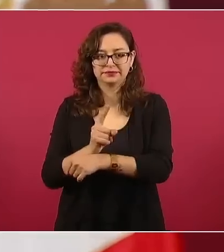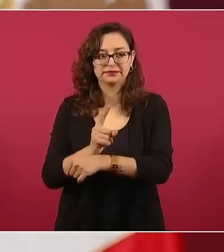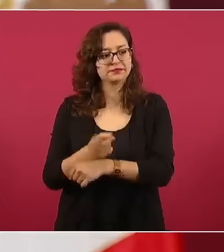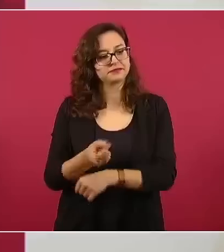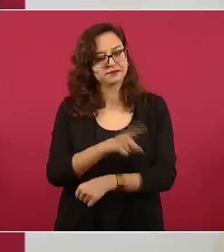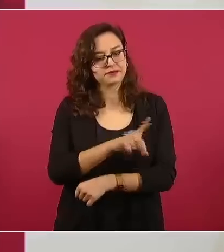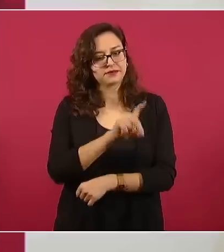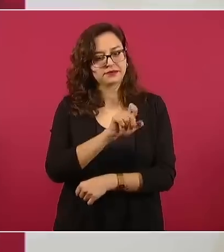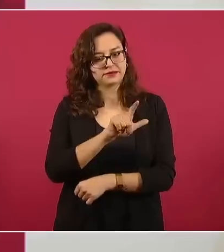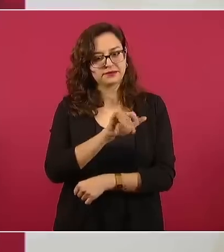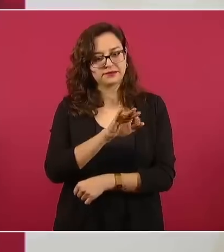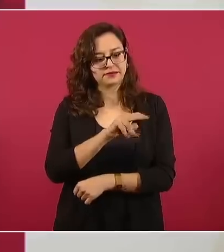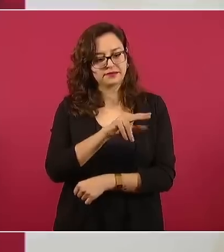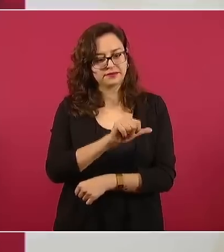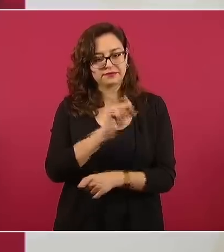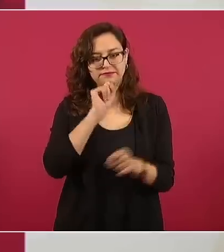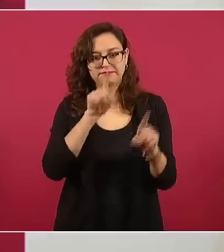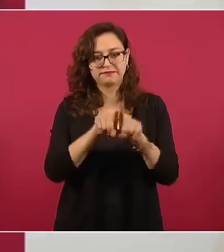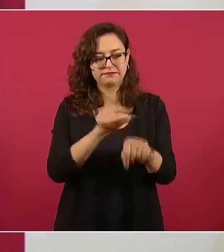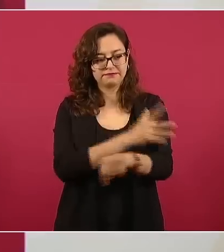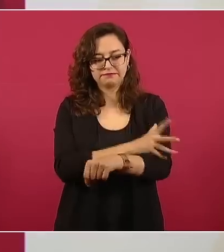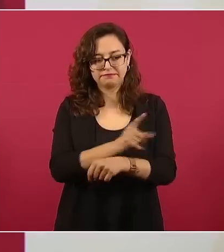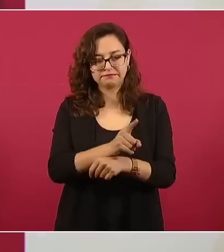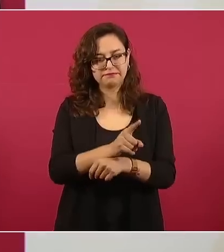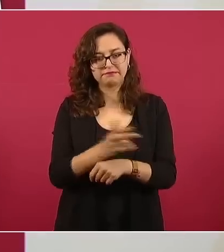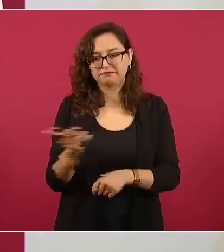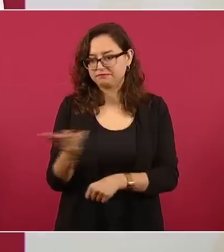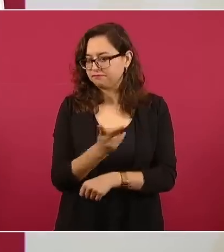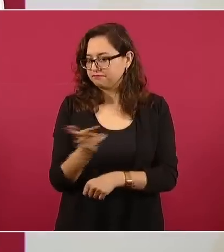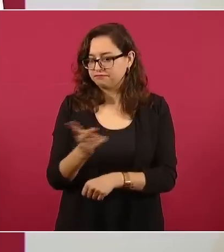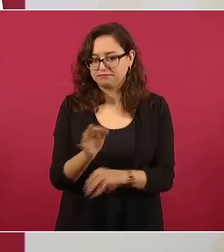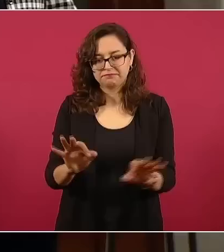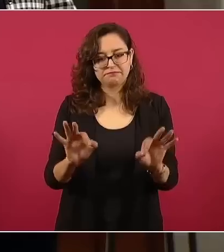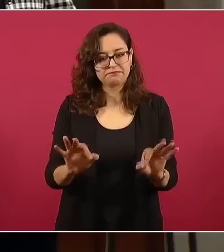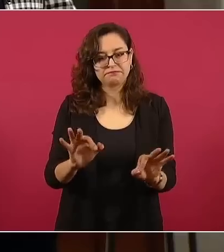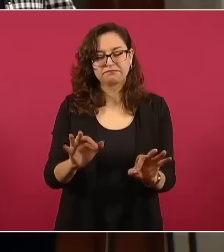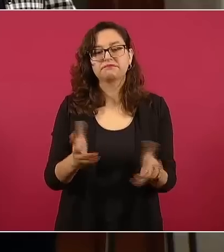que la maestra Delfina, con convicciones,